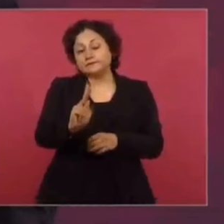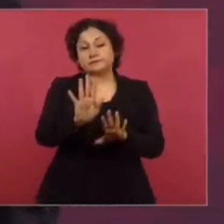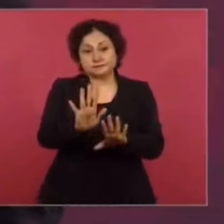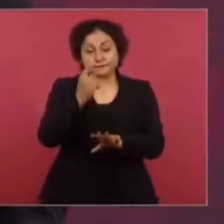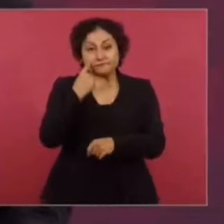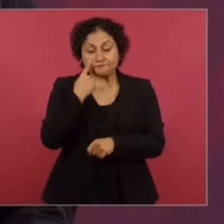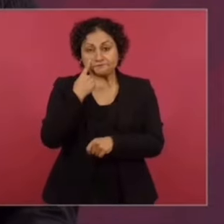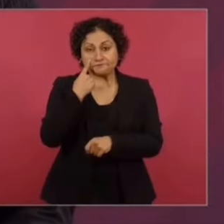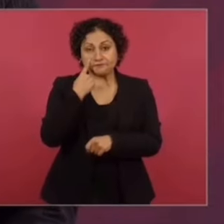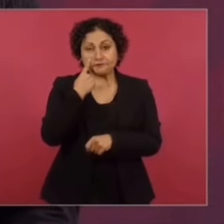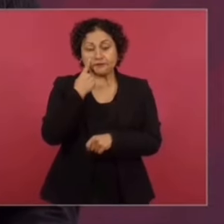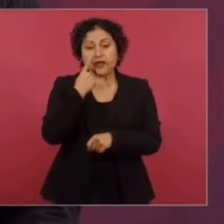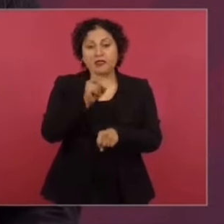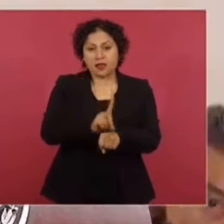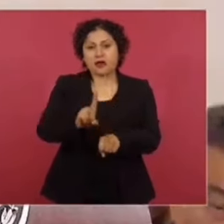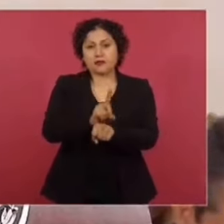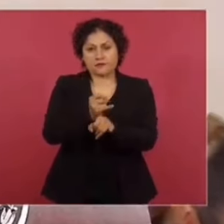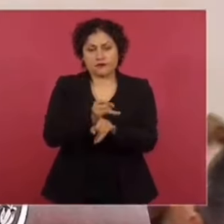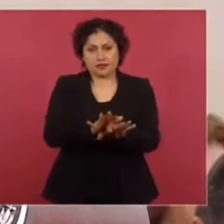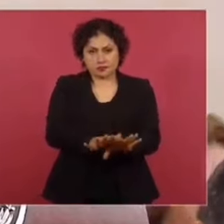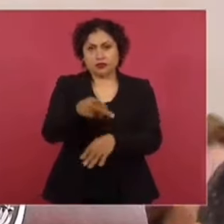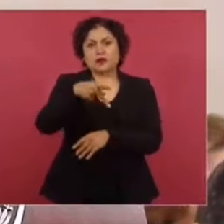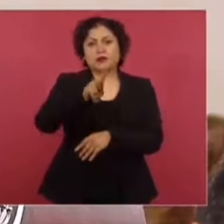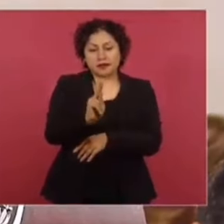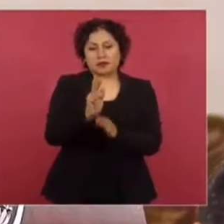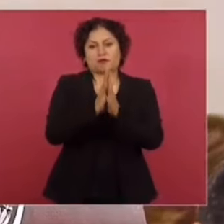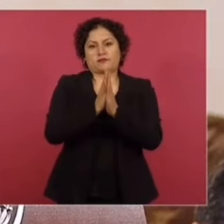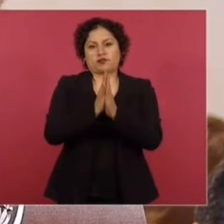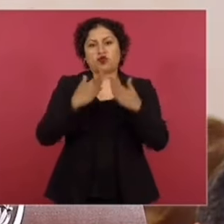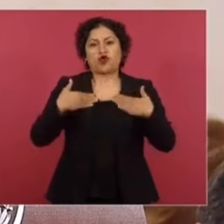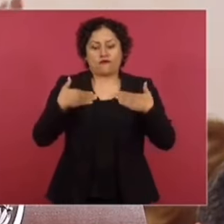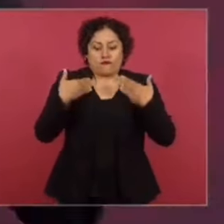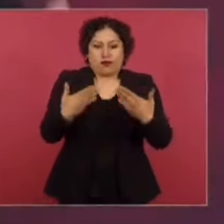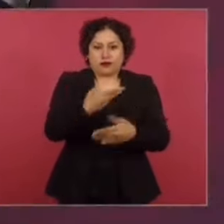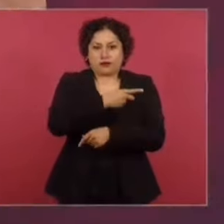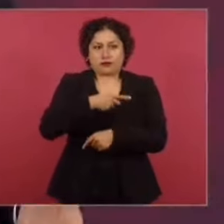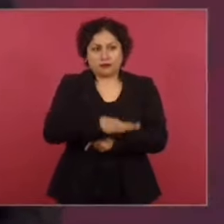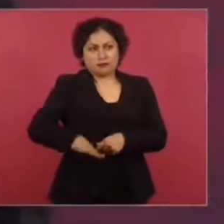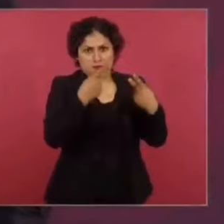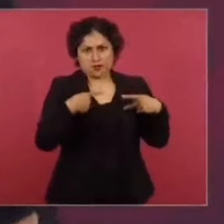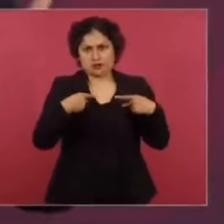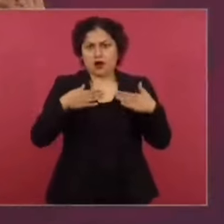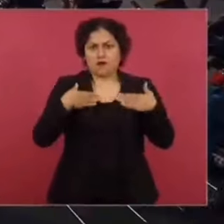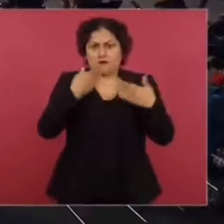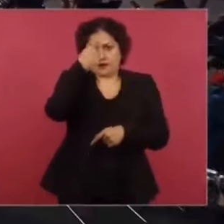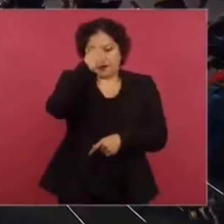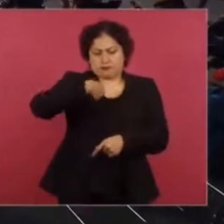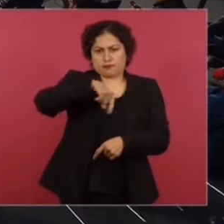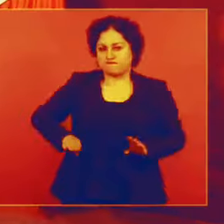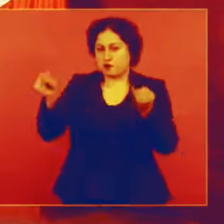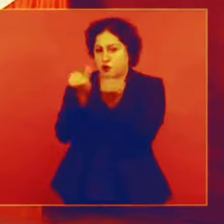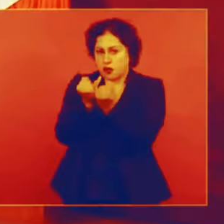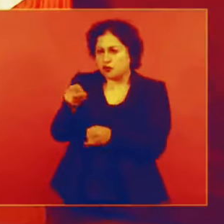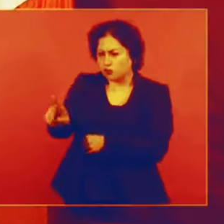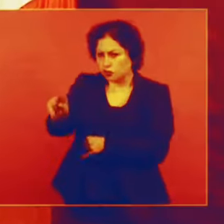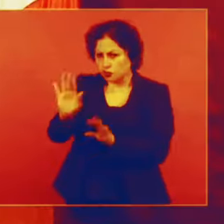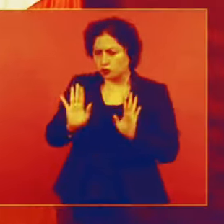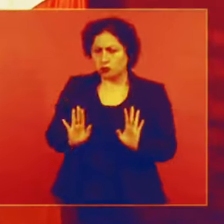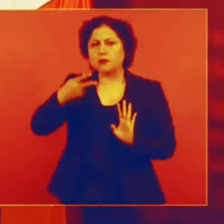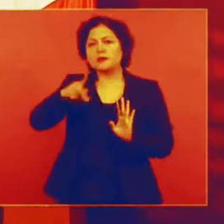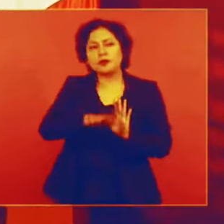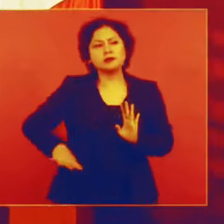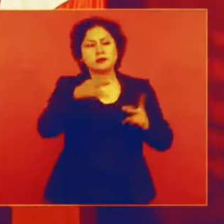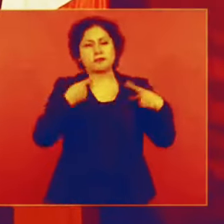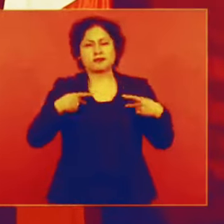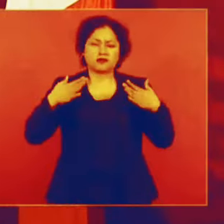que se tenga la confianza que la tiene la gente. Quien no tiene confianza en nosotros son, por ejemplo, los del Reforma. Que tenga confianza la gente